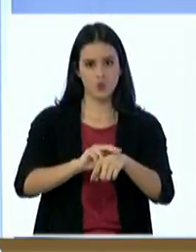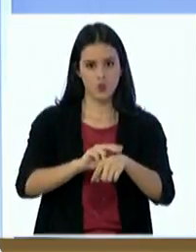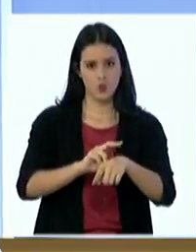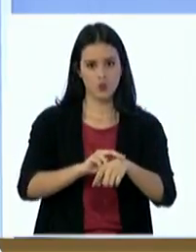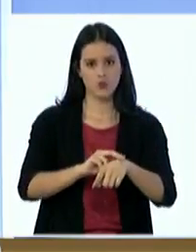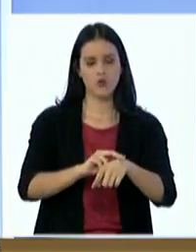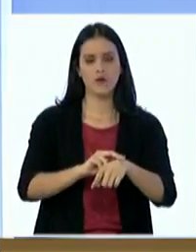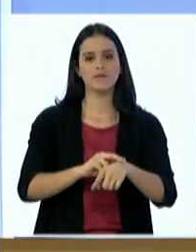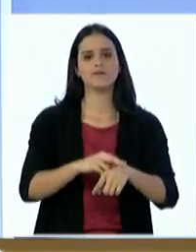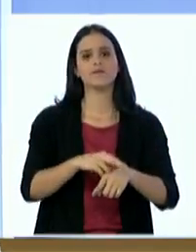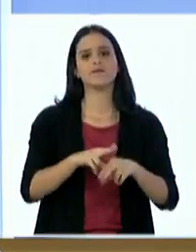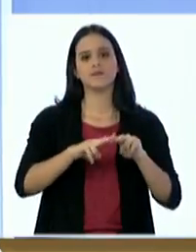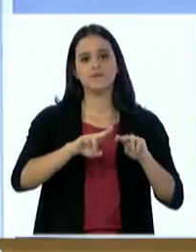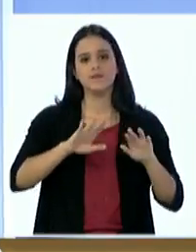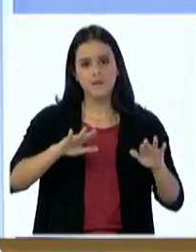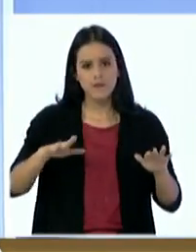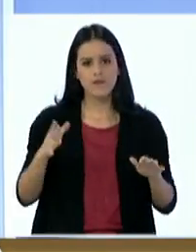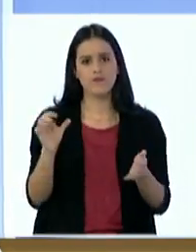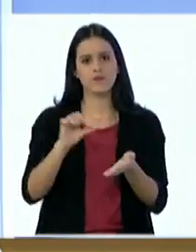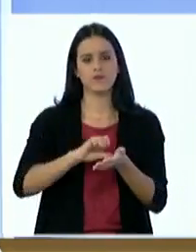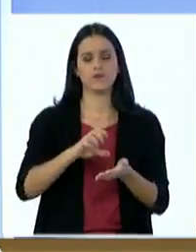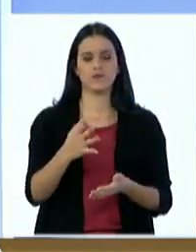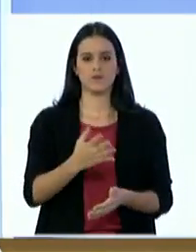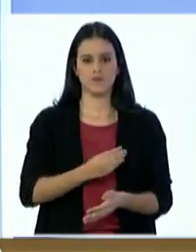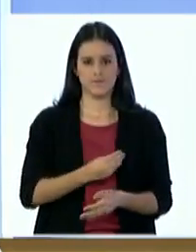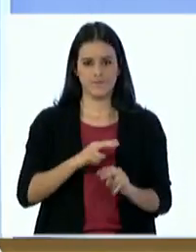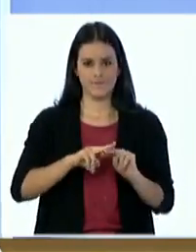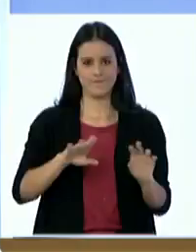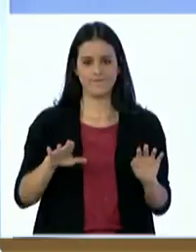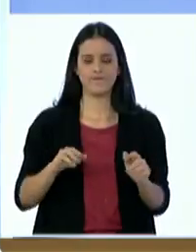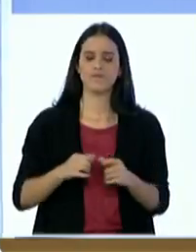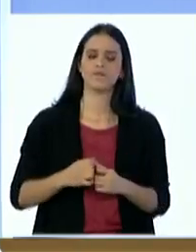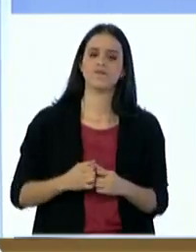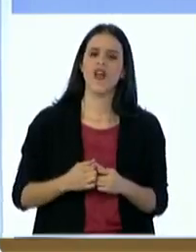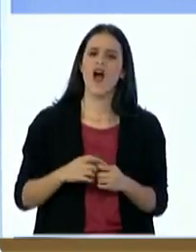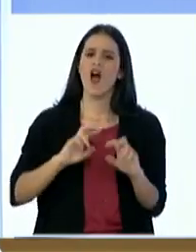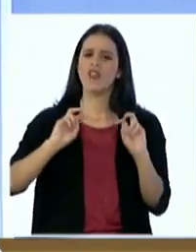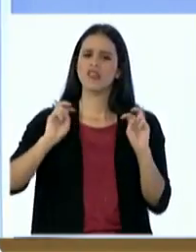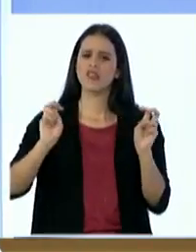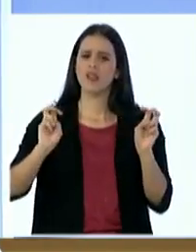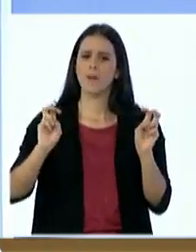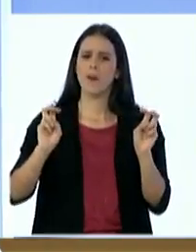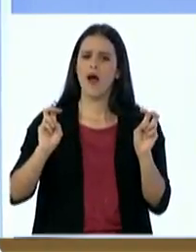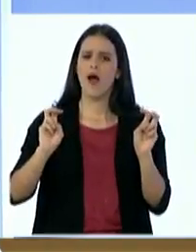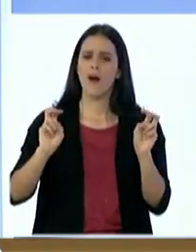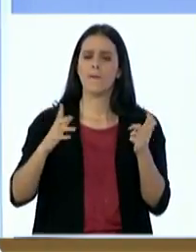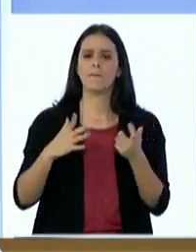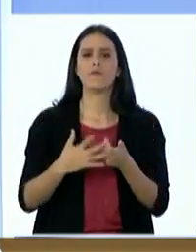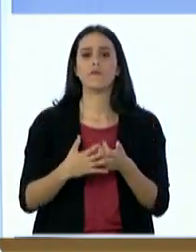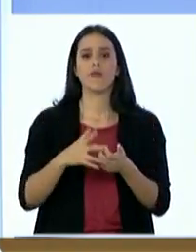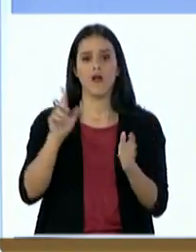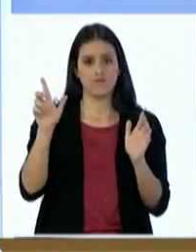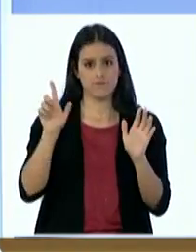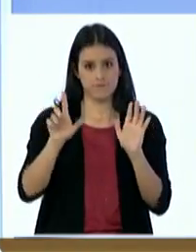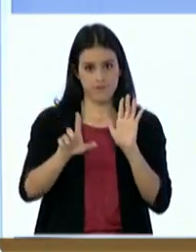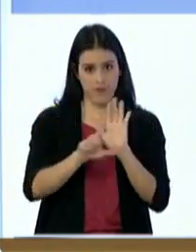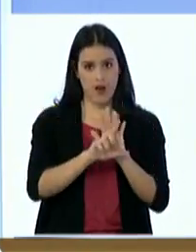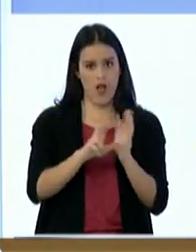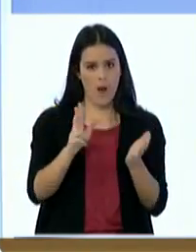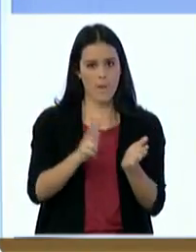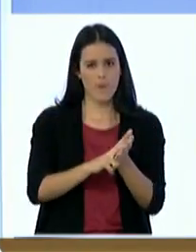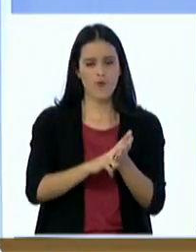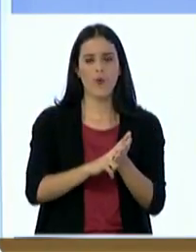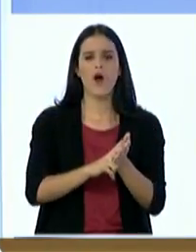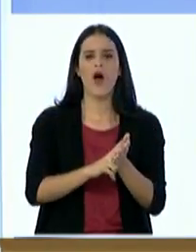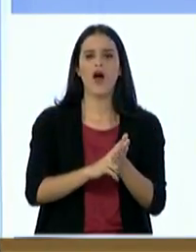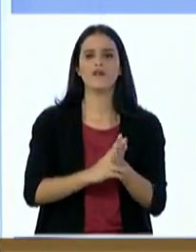directora del Centro de Lactancia Materna Celacma Y estábamos hablando sobre la sentencia 991 del Tribunal Supremo de Justicia